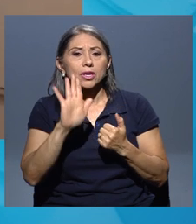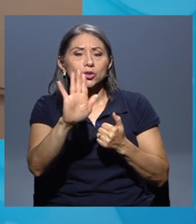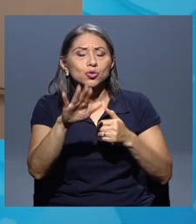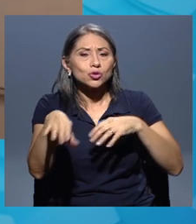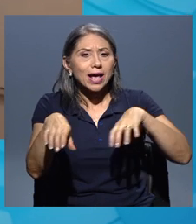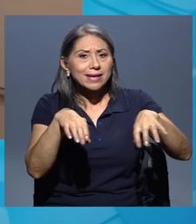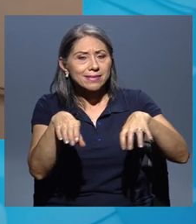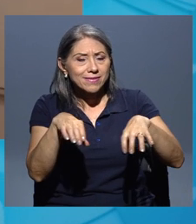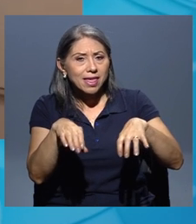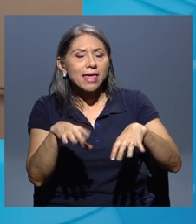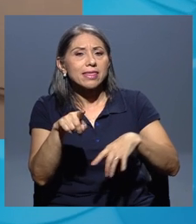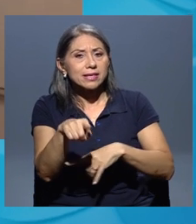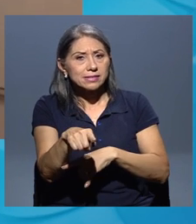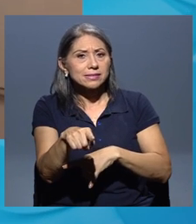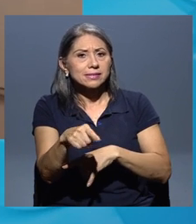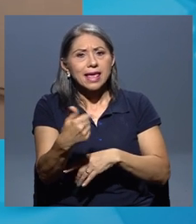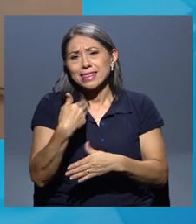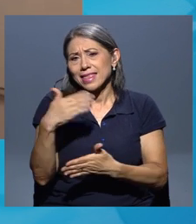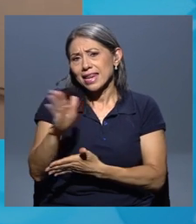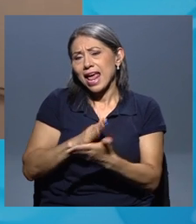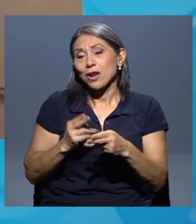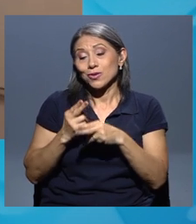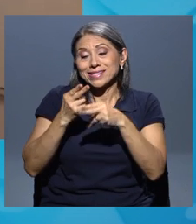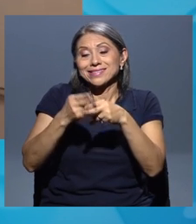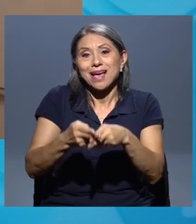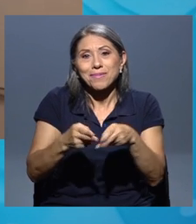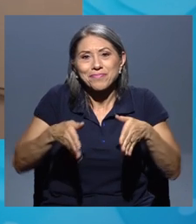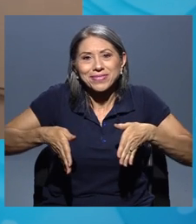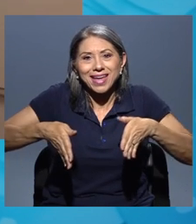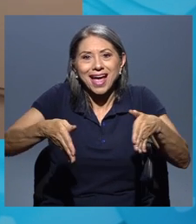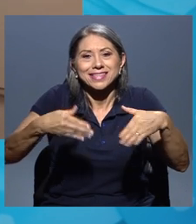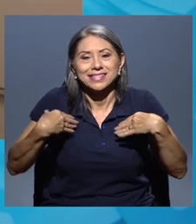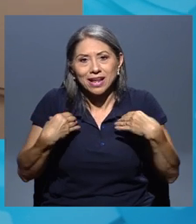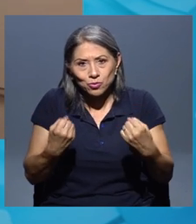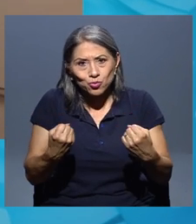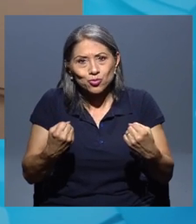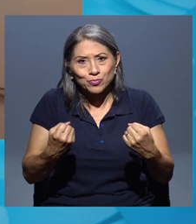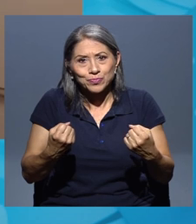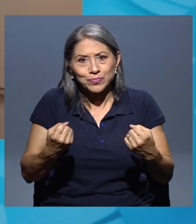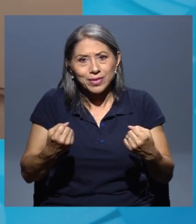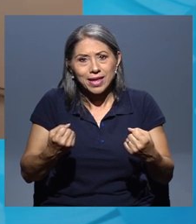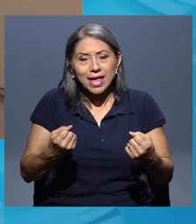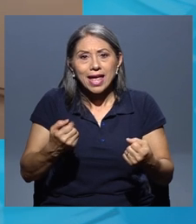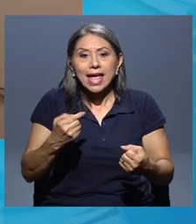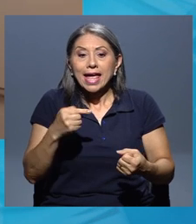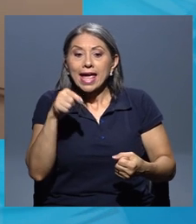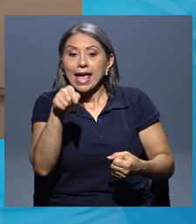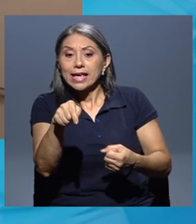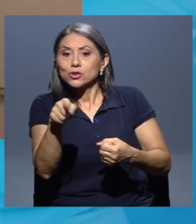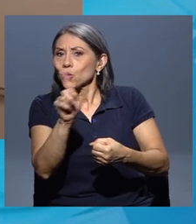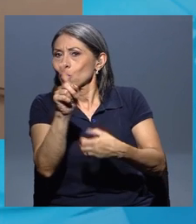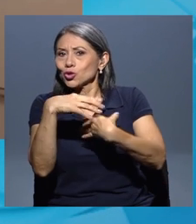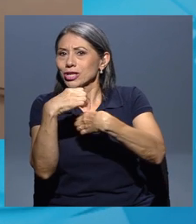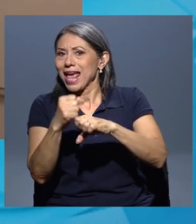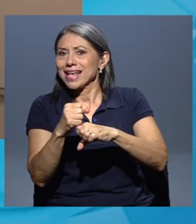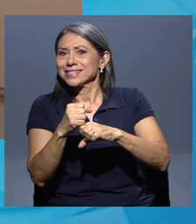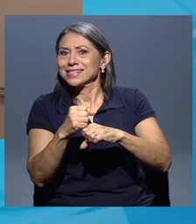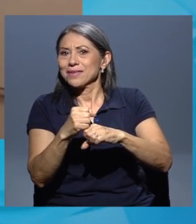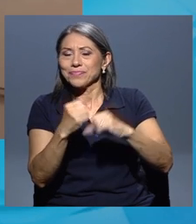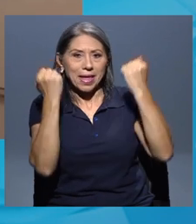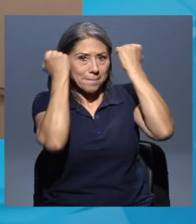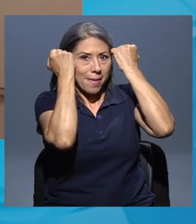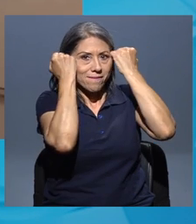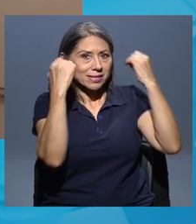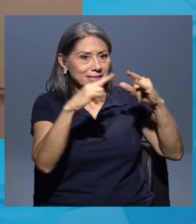actividades lo que se conoce como Calle Salud, que se realiza no en el campamento en este momento en